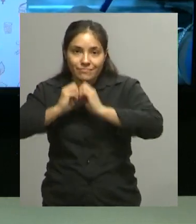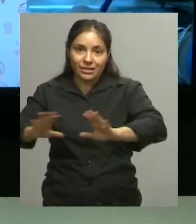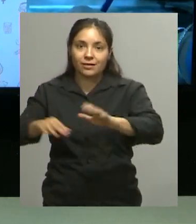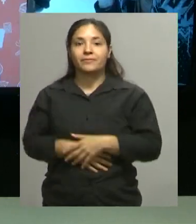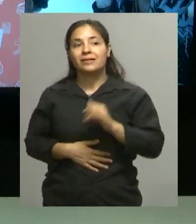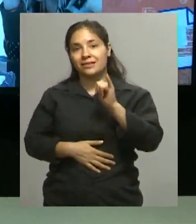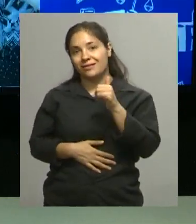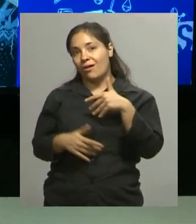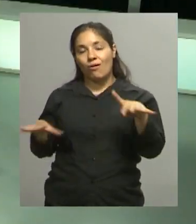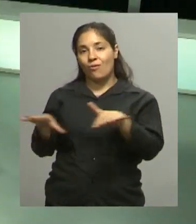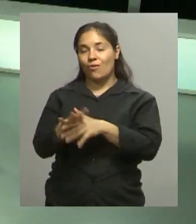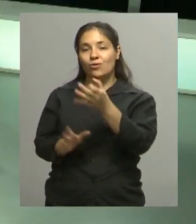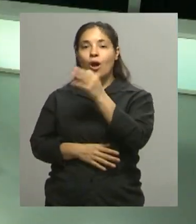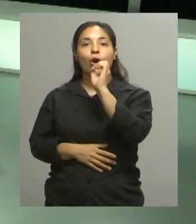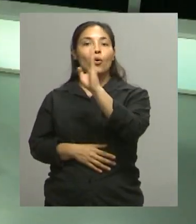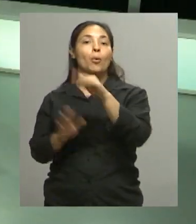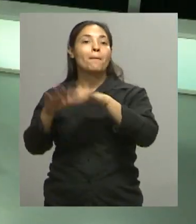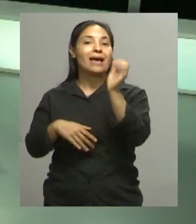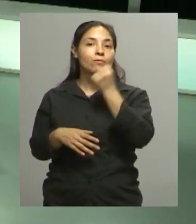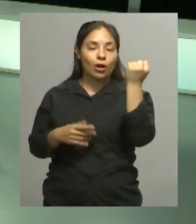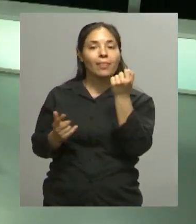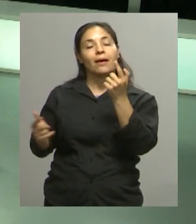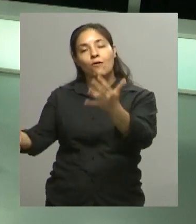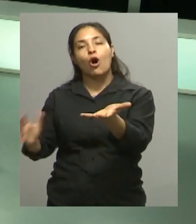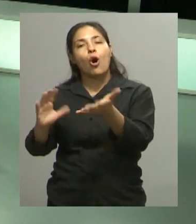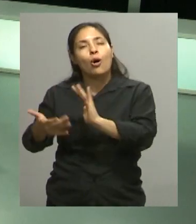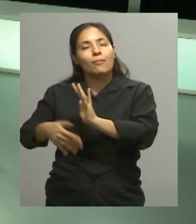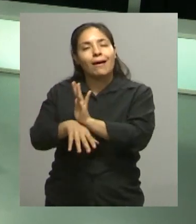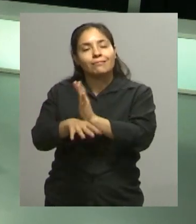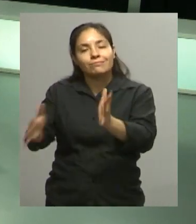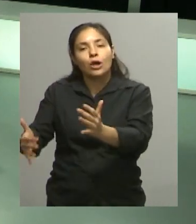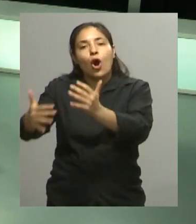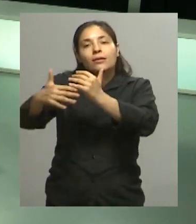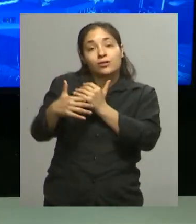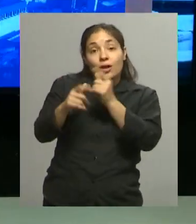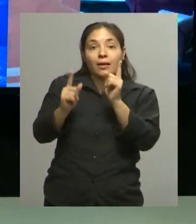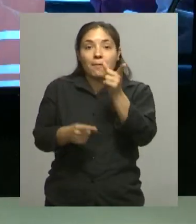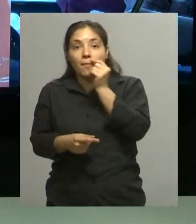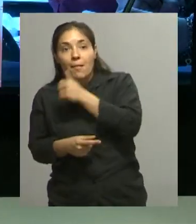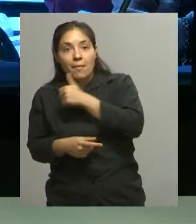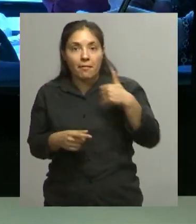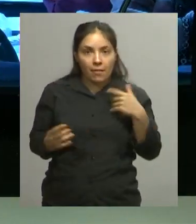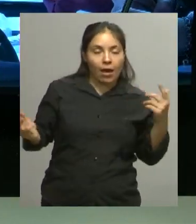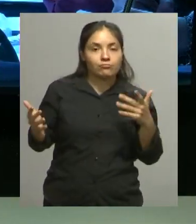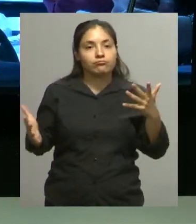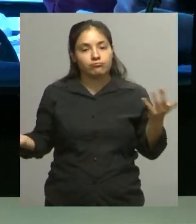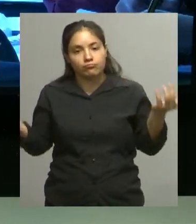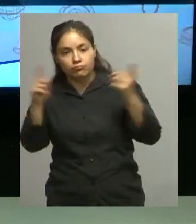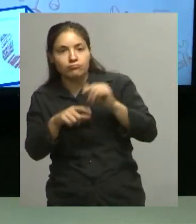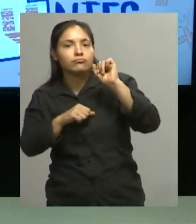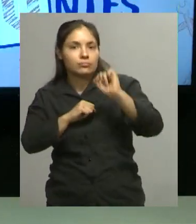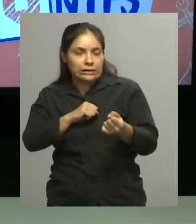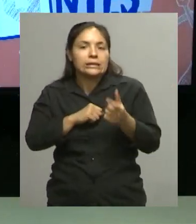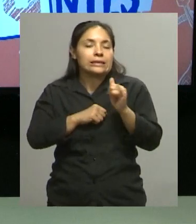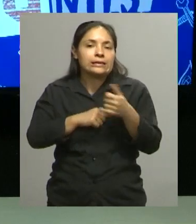es esto La contención La contención y que se reunieron padres y madres con el objetivo de que jugaran sus hijos e hijas